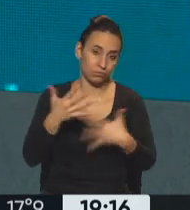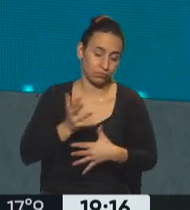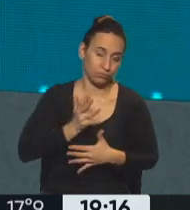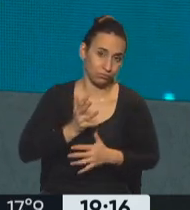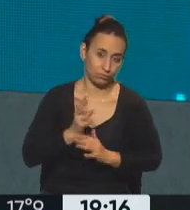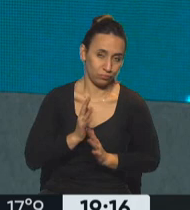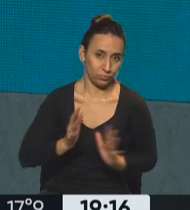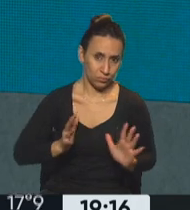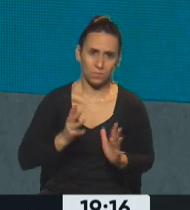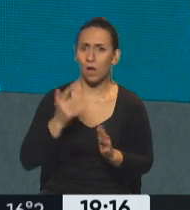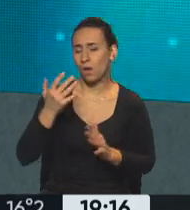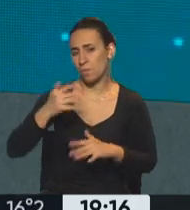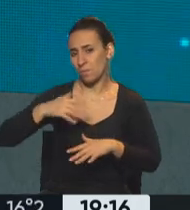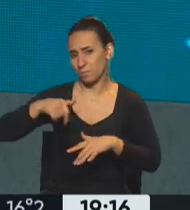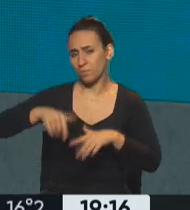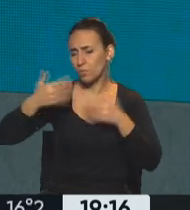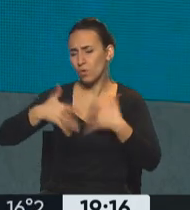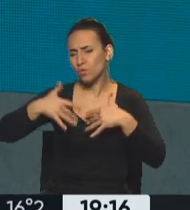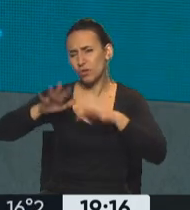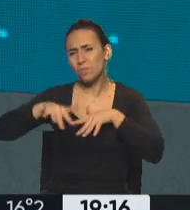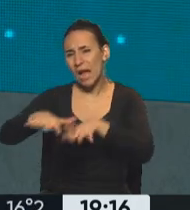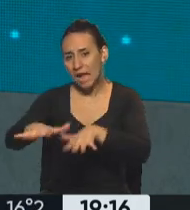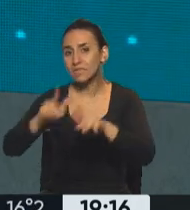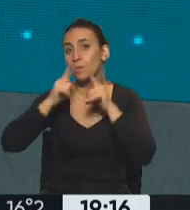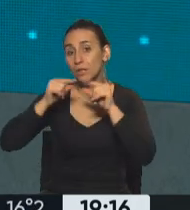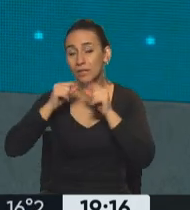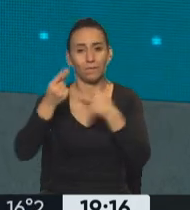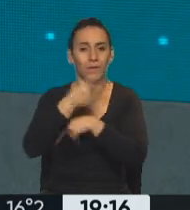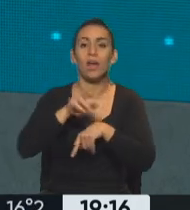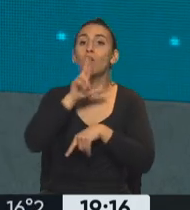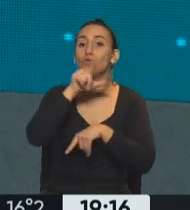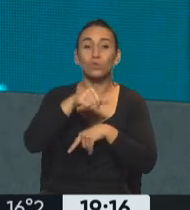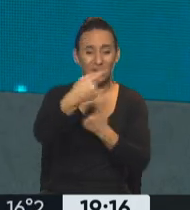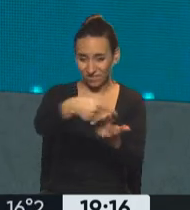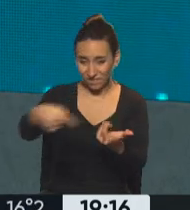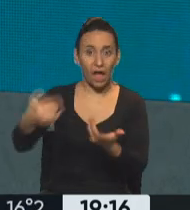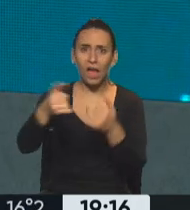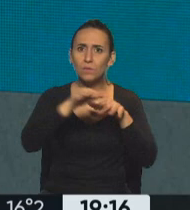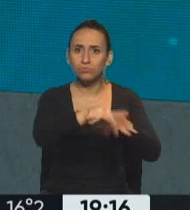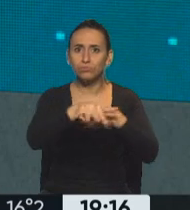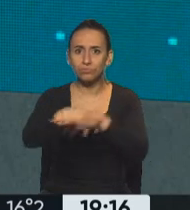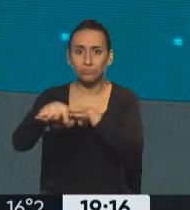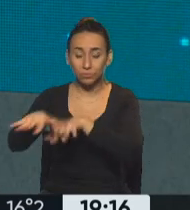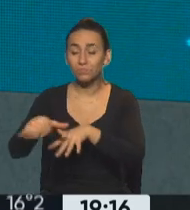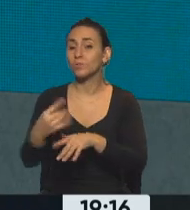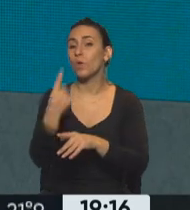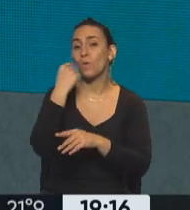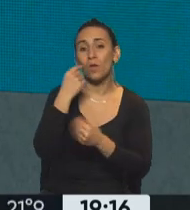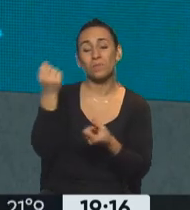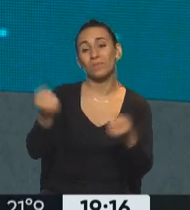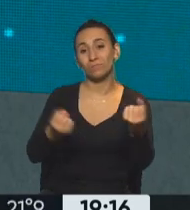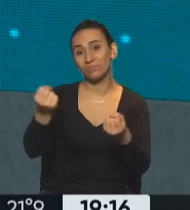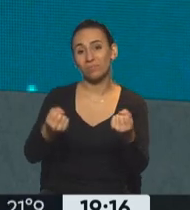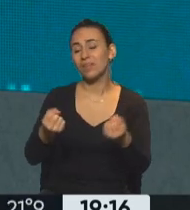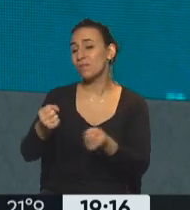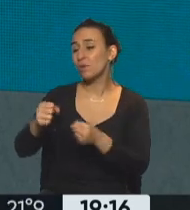contexto de manifestaciones en diferentes rutas del país, este transportista que resulta muerto por haber intentado saltear justamente uno de